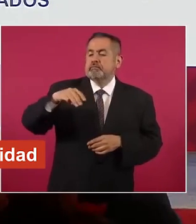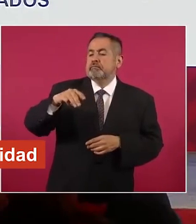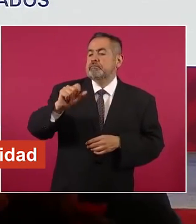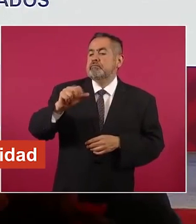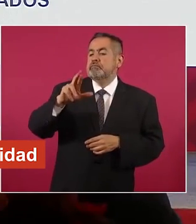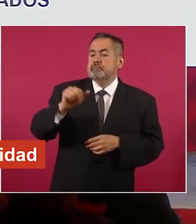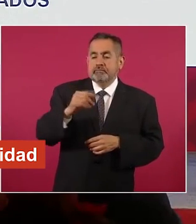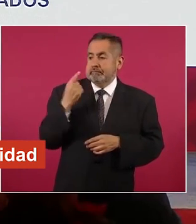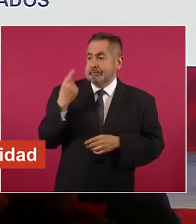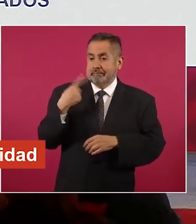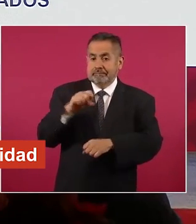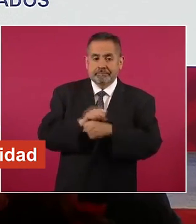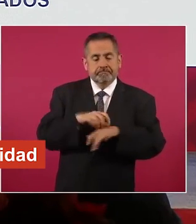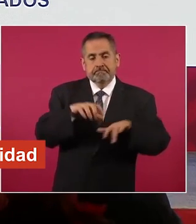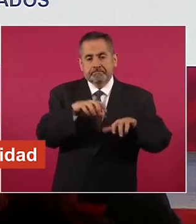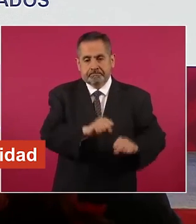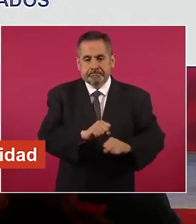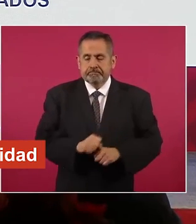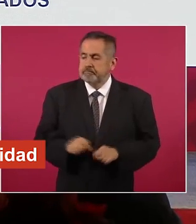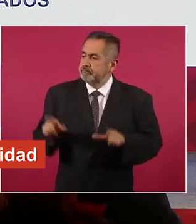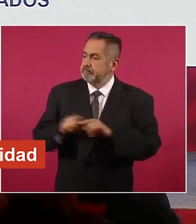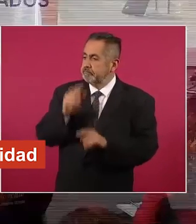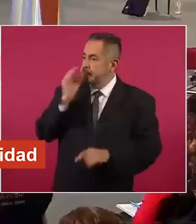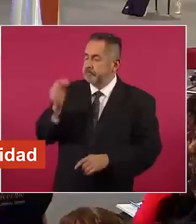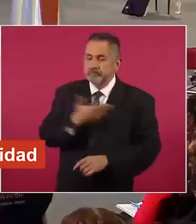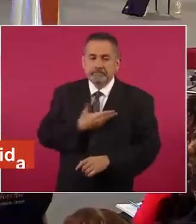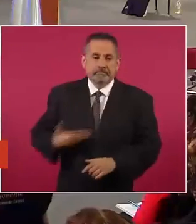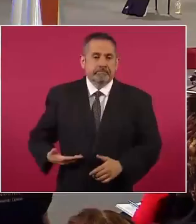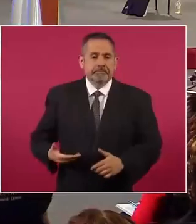fue esta semana. Sería cuanto, señor presidente.